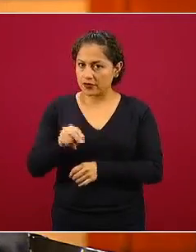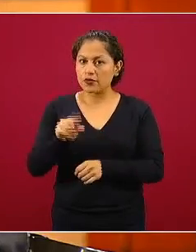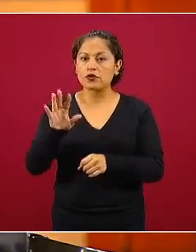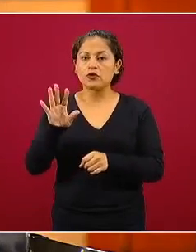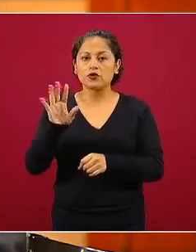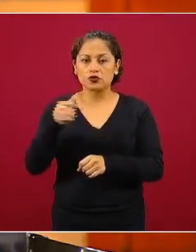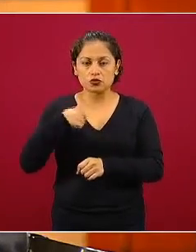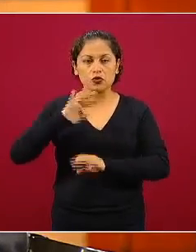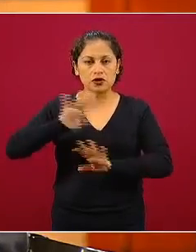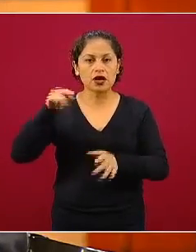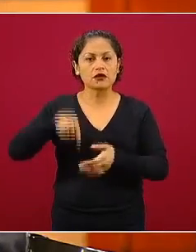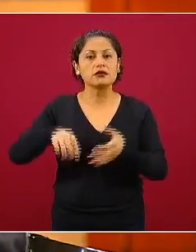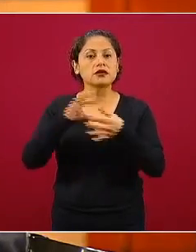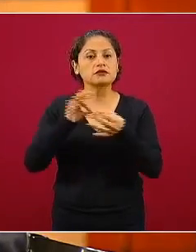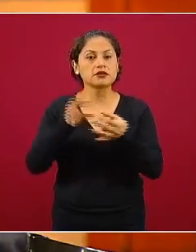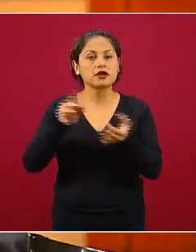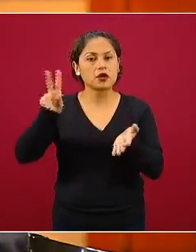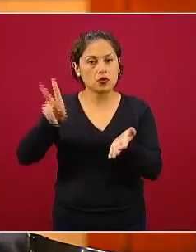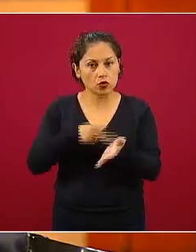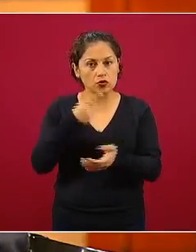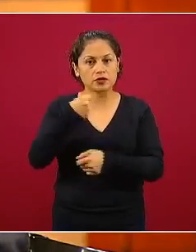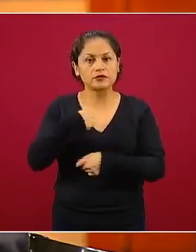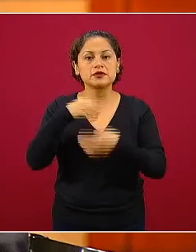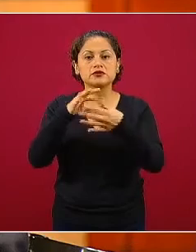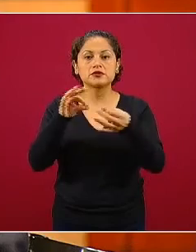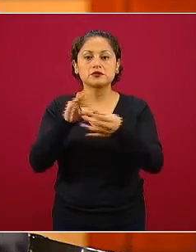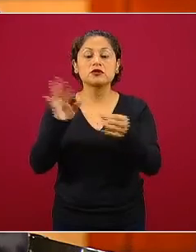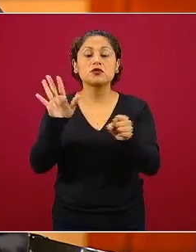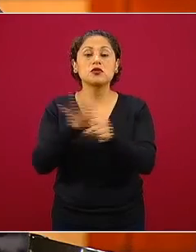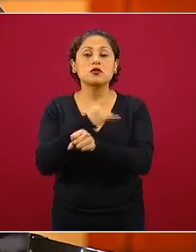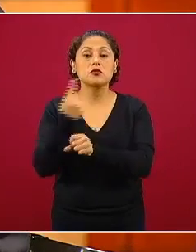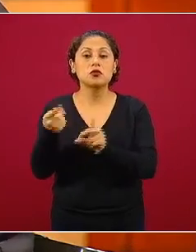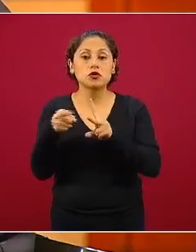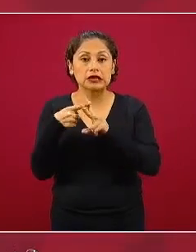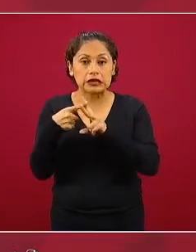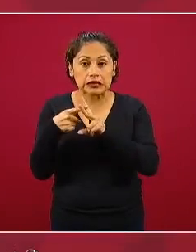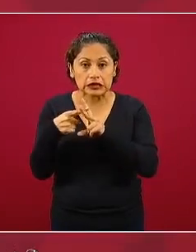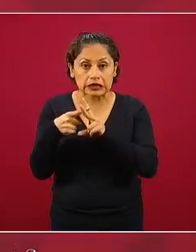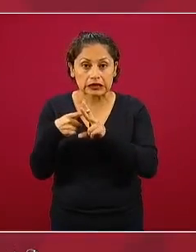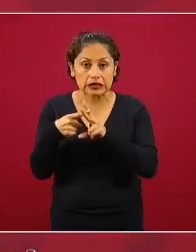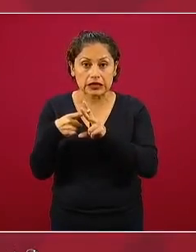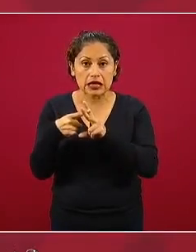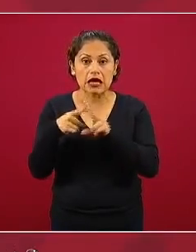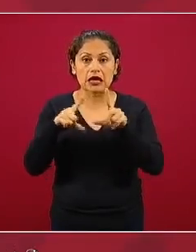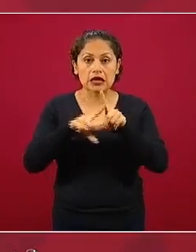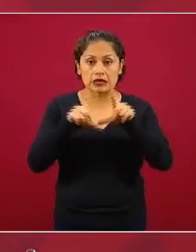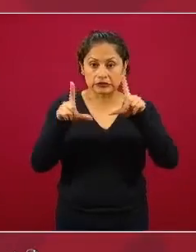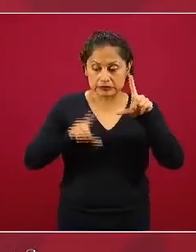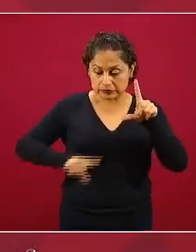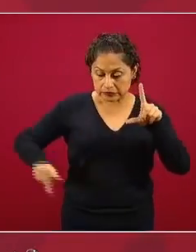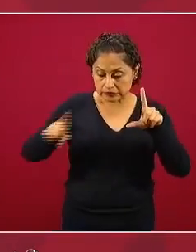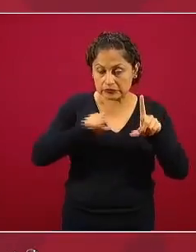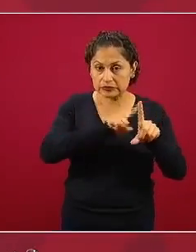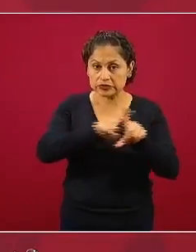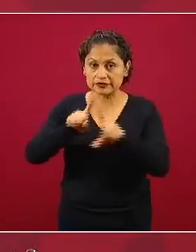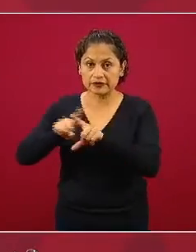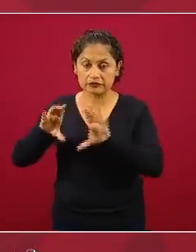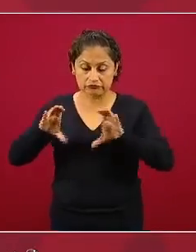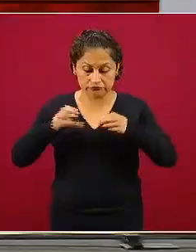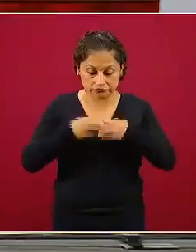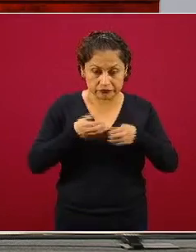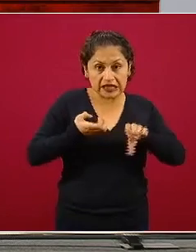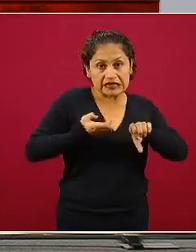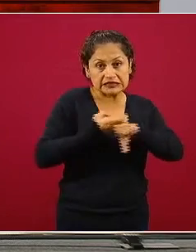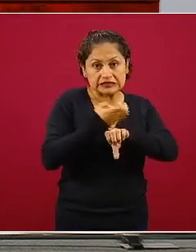retomo en primer lugar su capacidad de resolución geográfica es decir la posibilidad de reconocer estado por estado